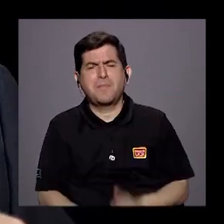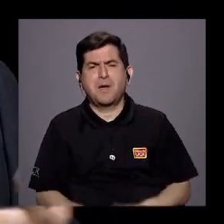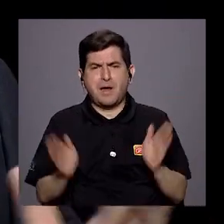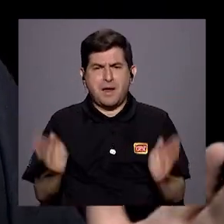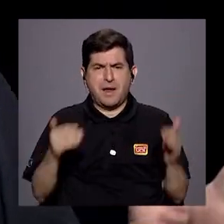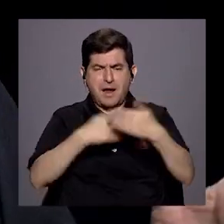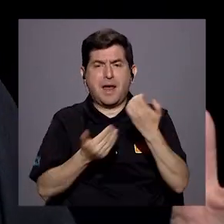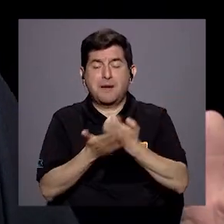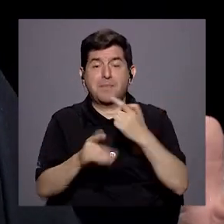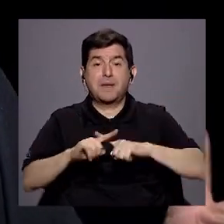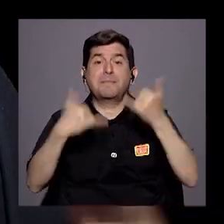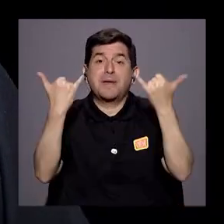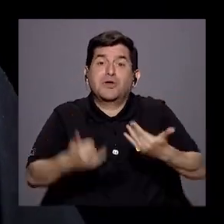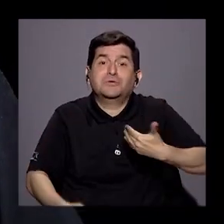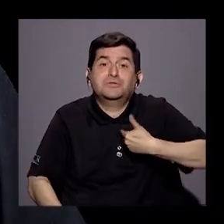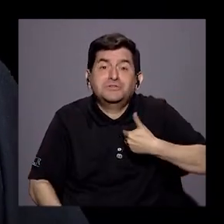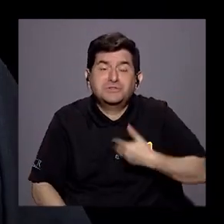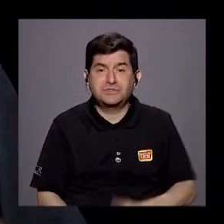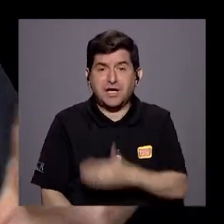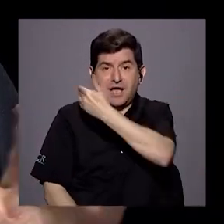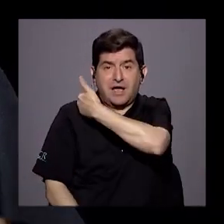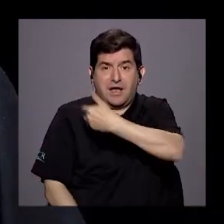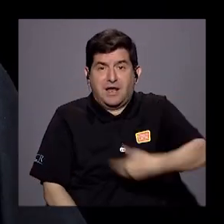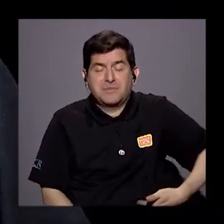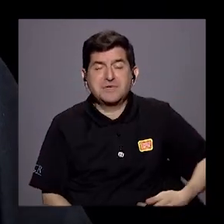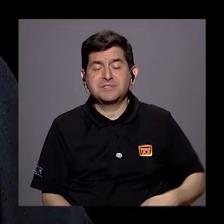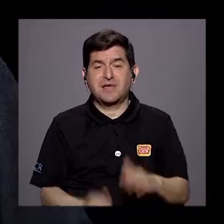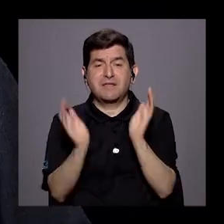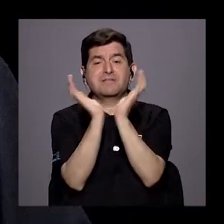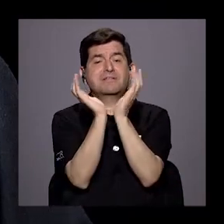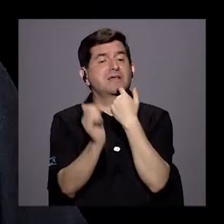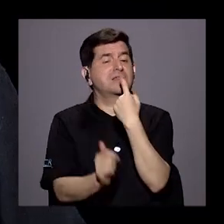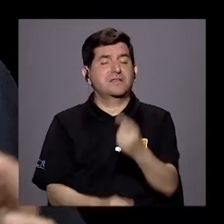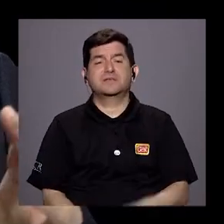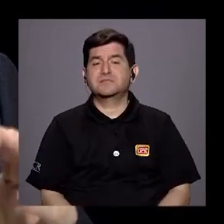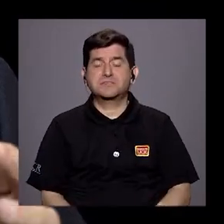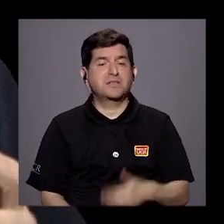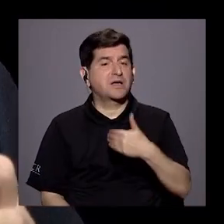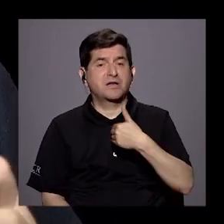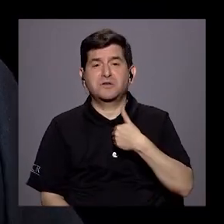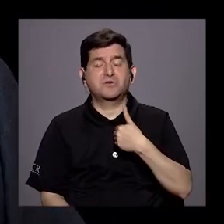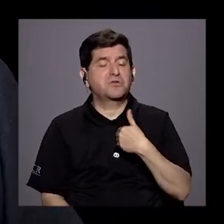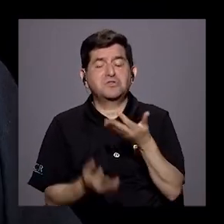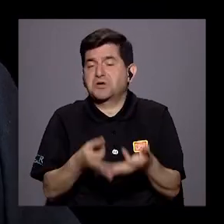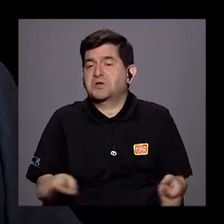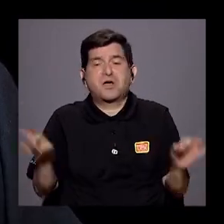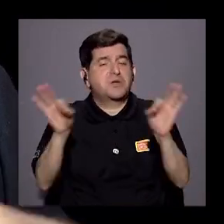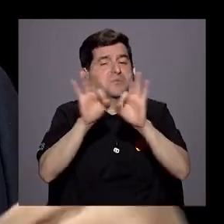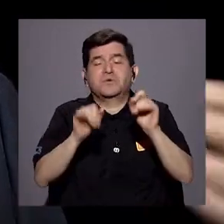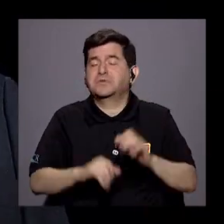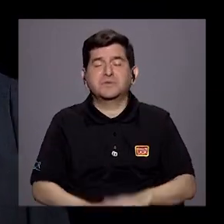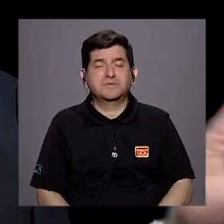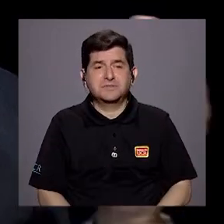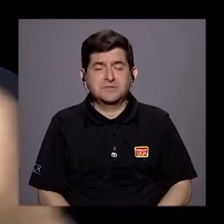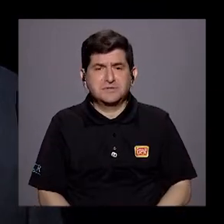fiscal. Pero una vez que lo tenemos, el presidente de la Caja del Seguro Social dice que no cuenta para ellos. Y la presidenta de la Junta de